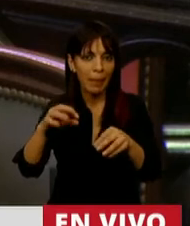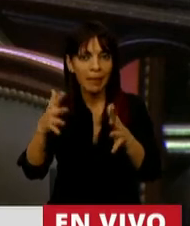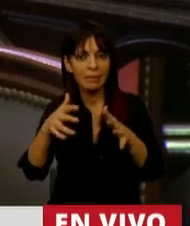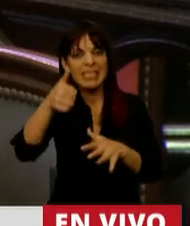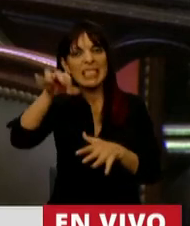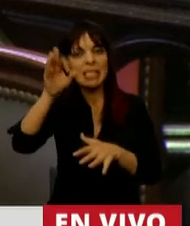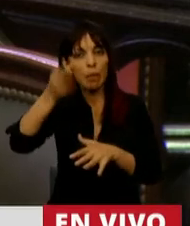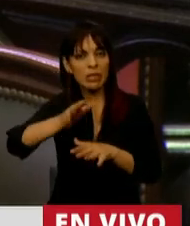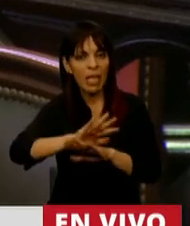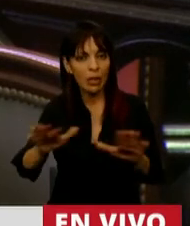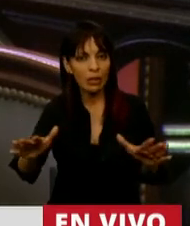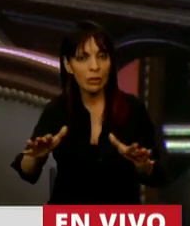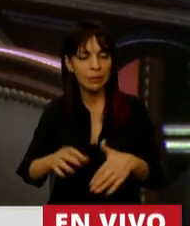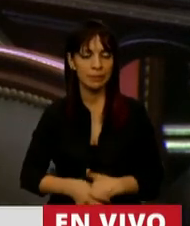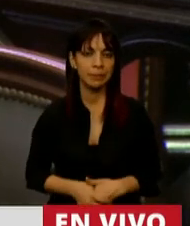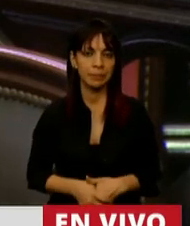60%.